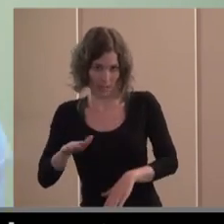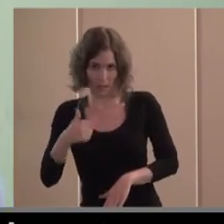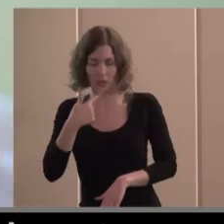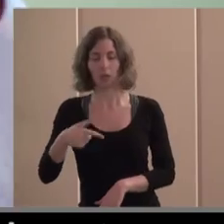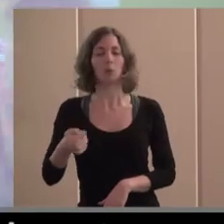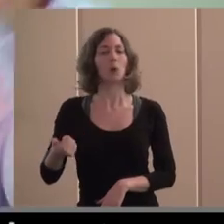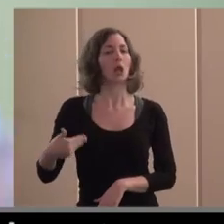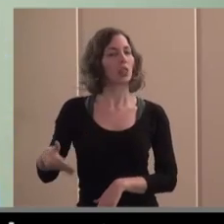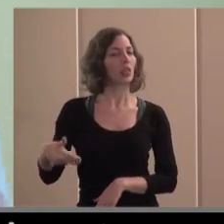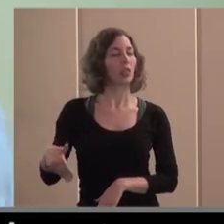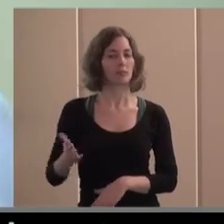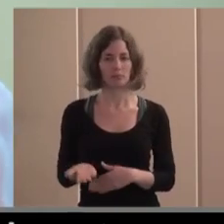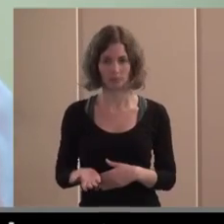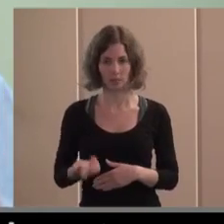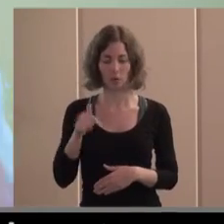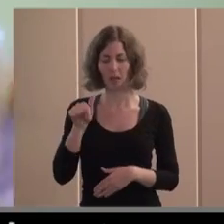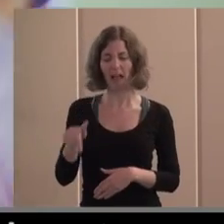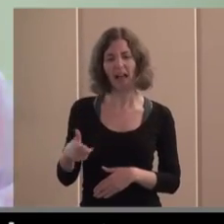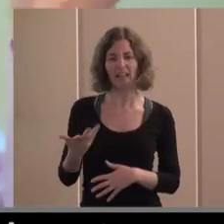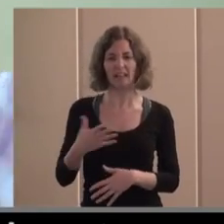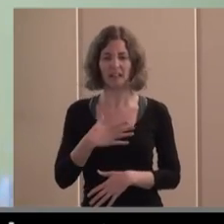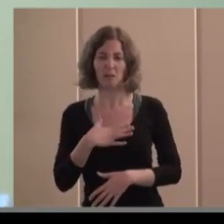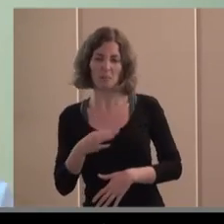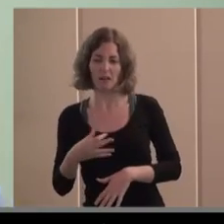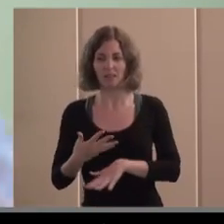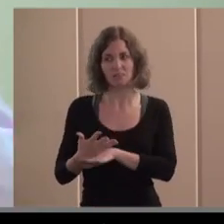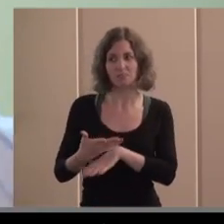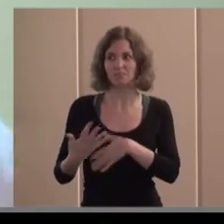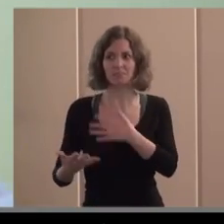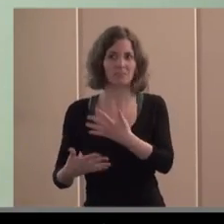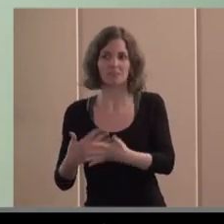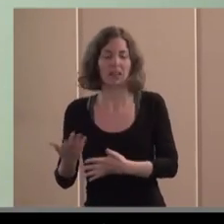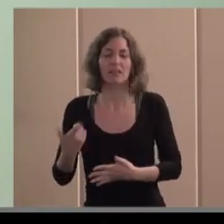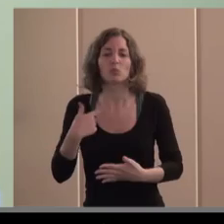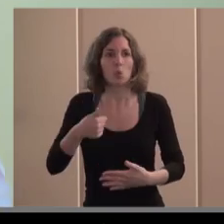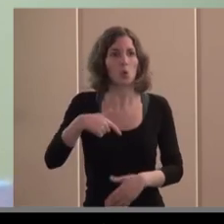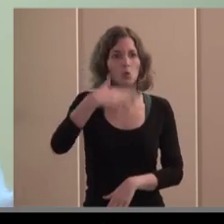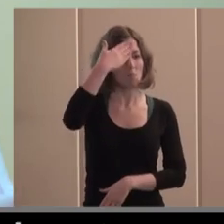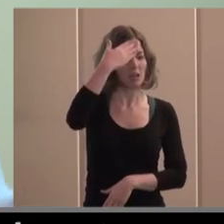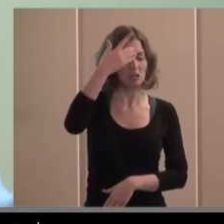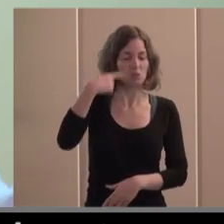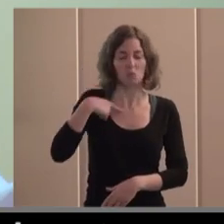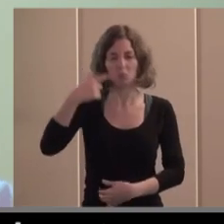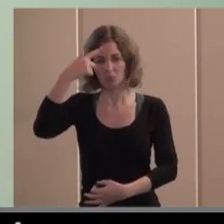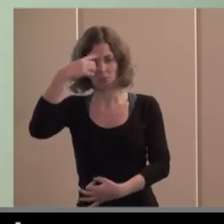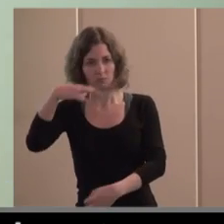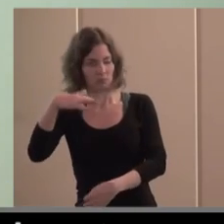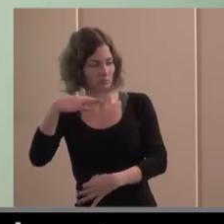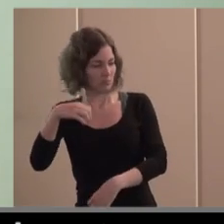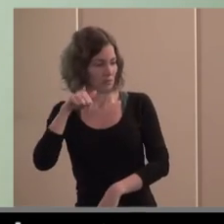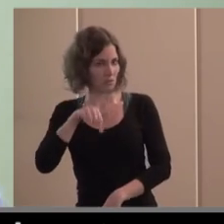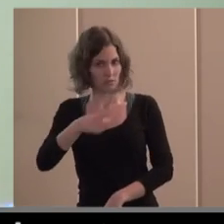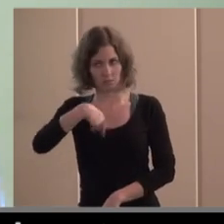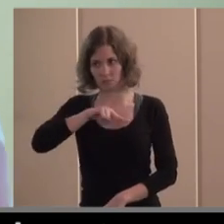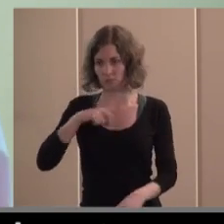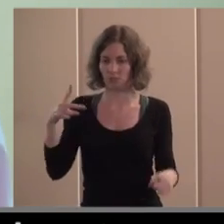aquí se juega y tal y cual te pasaba la pelota una vez y seguías jugando a los demás hermanos y tú no te enterabas pues aquí nosotros tenemos que evitar que